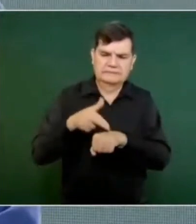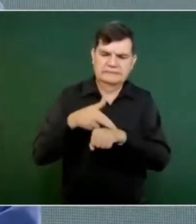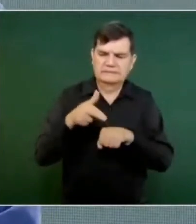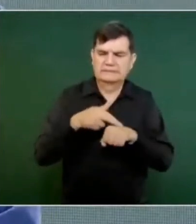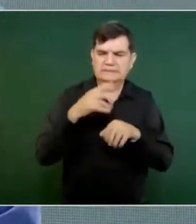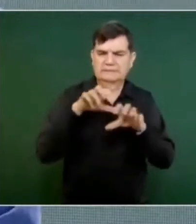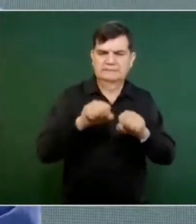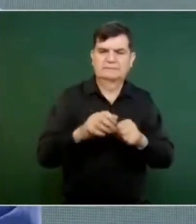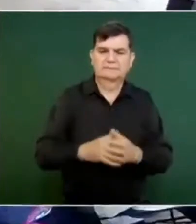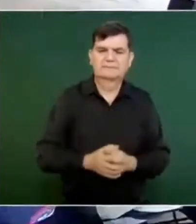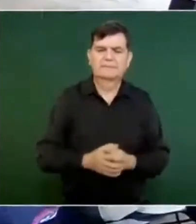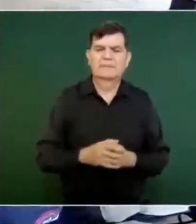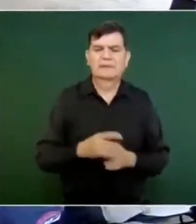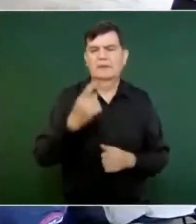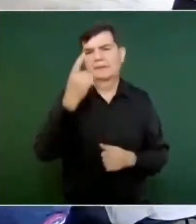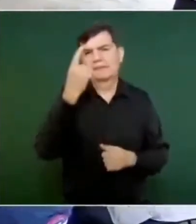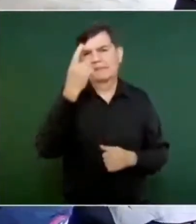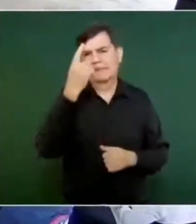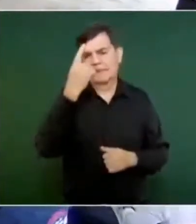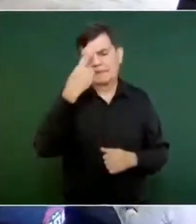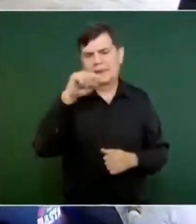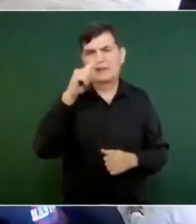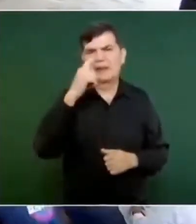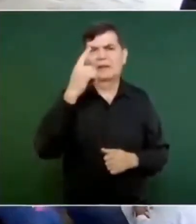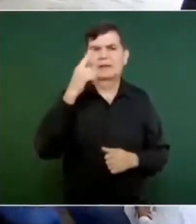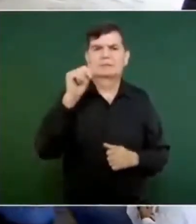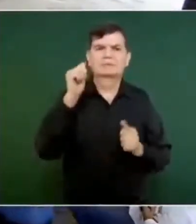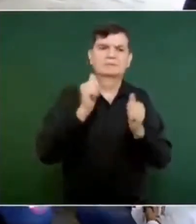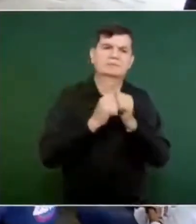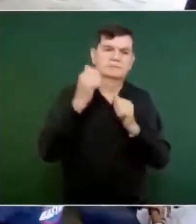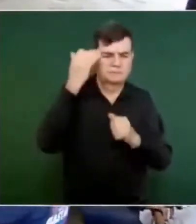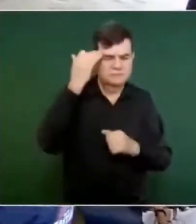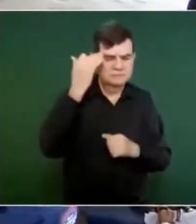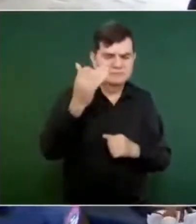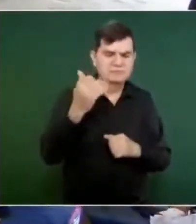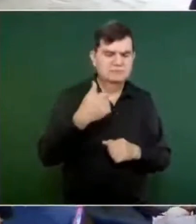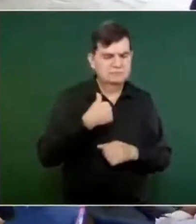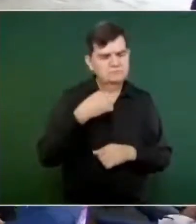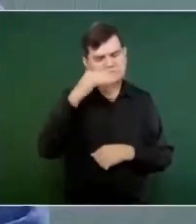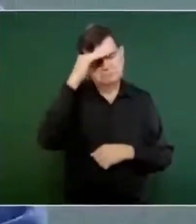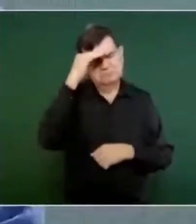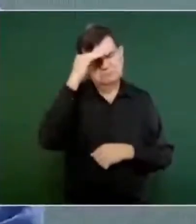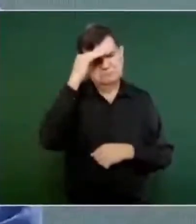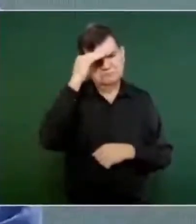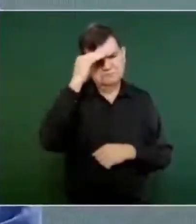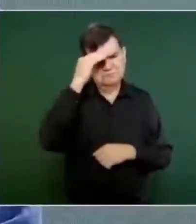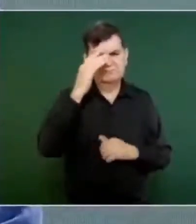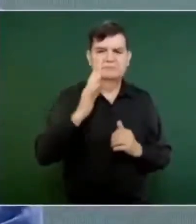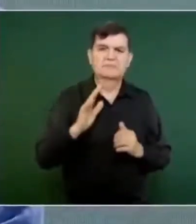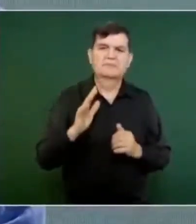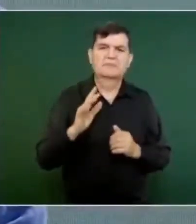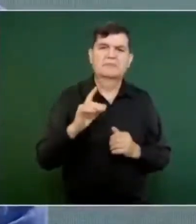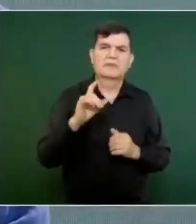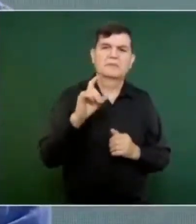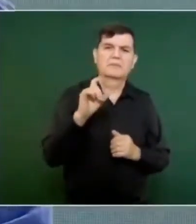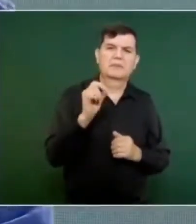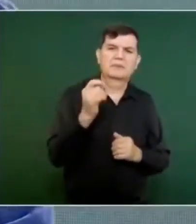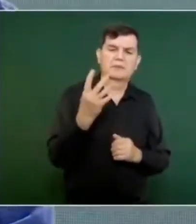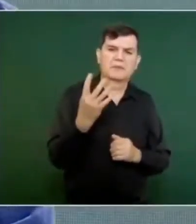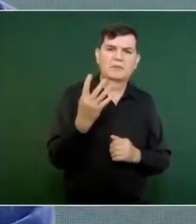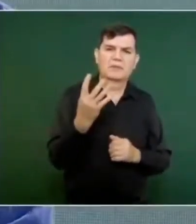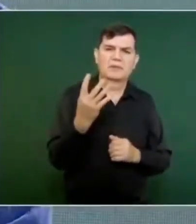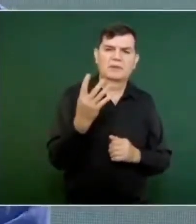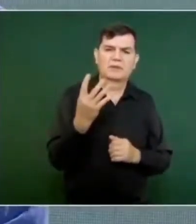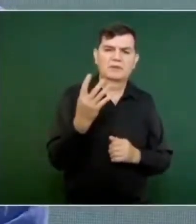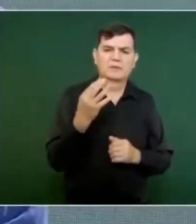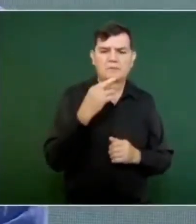De acuerdo a los tiempos, considero que ya el 24 va a ser